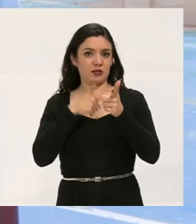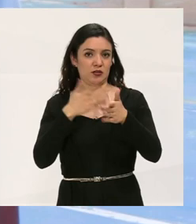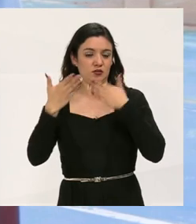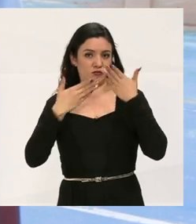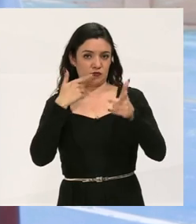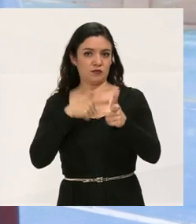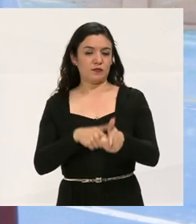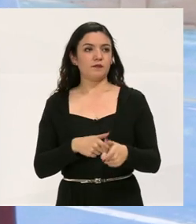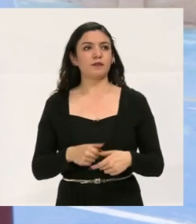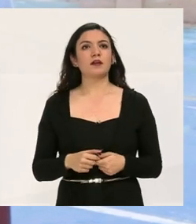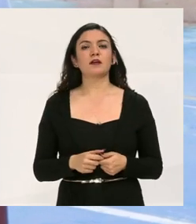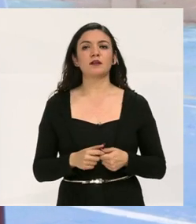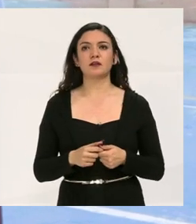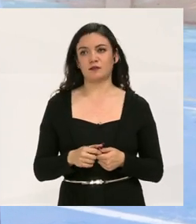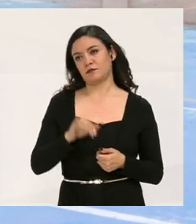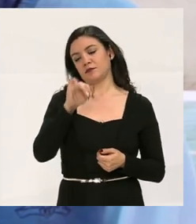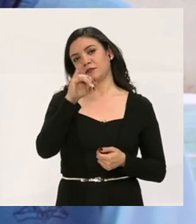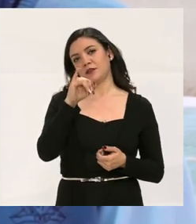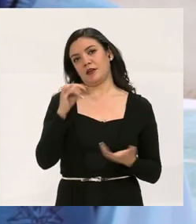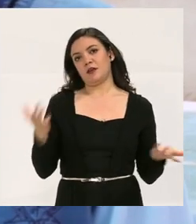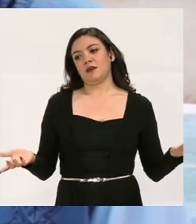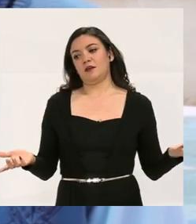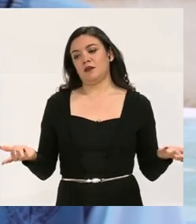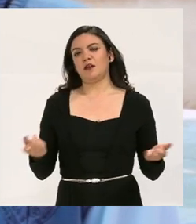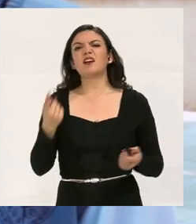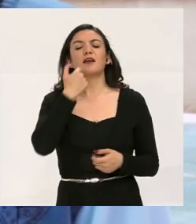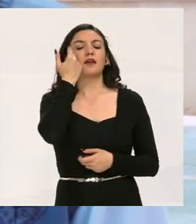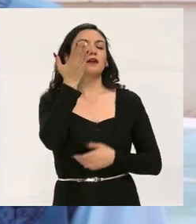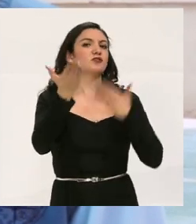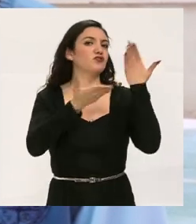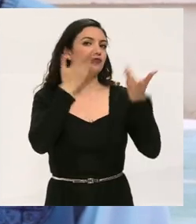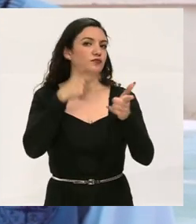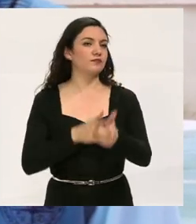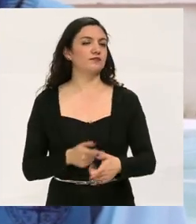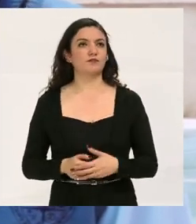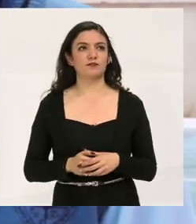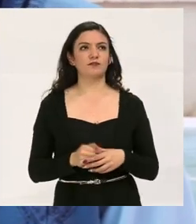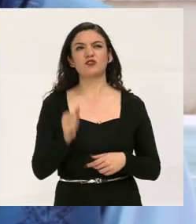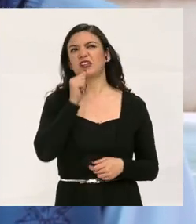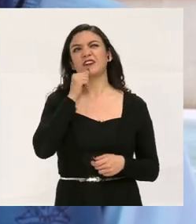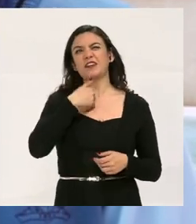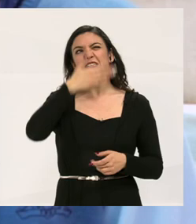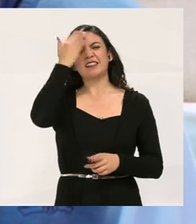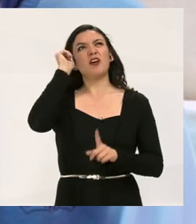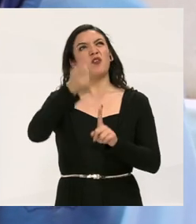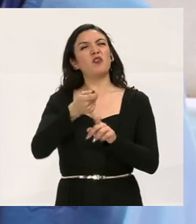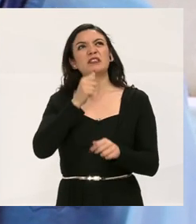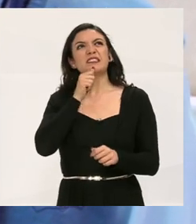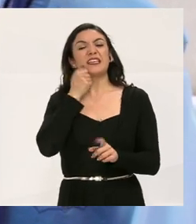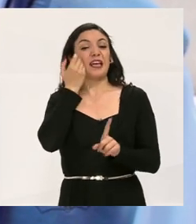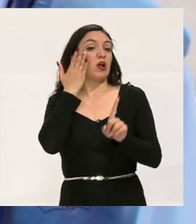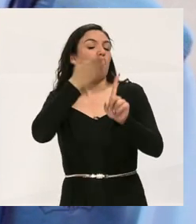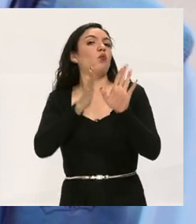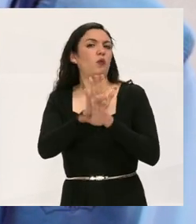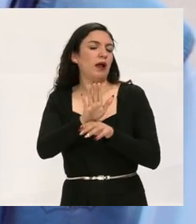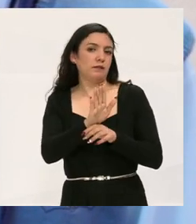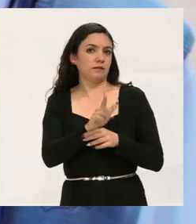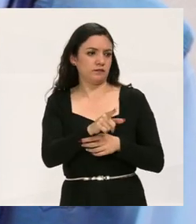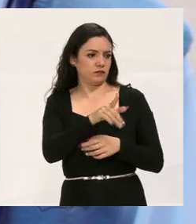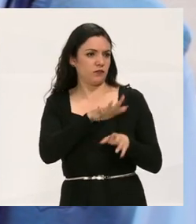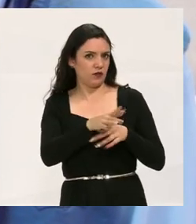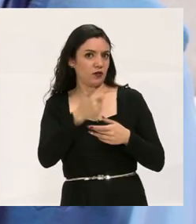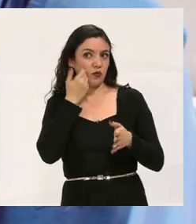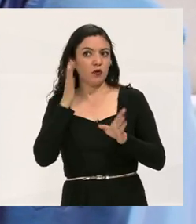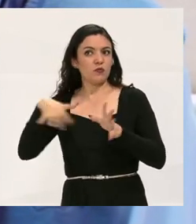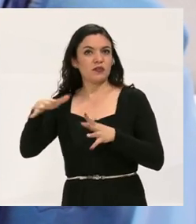¿Académicamente quieres seguir estudiando? Académica, sí. ¿Sí? ¿Qué te gustaría estudiar? Aún no lo sé, no lo tengo todavía